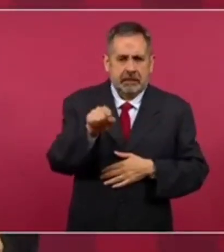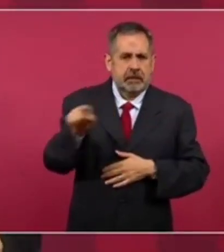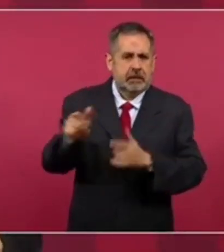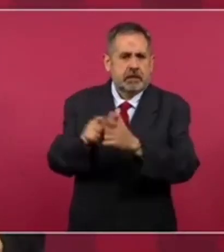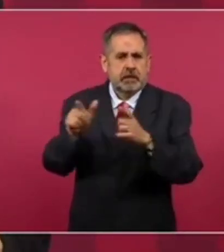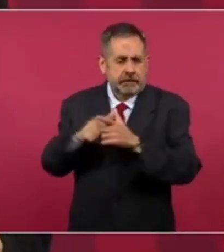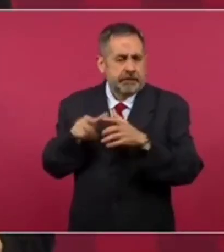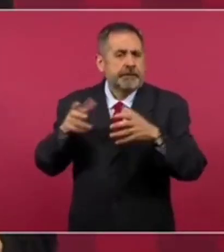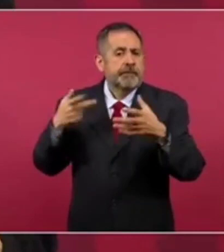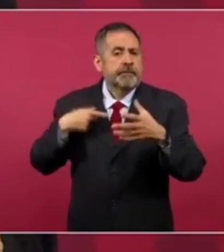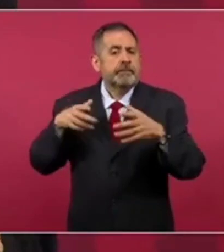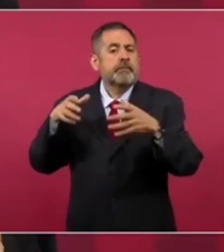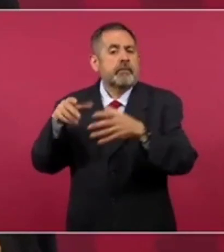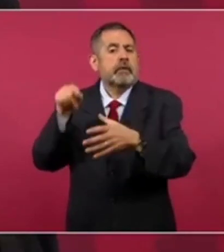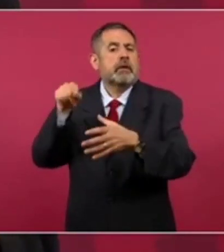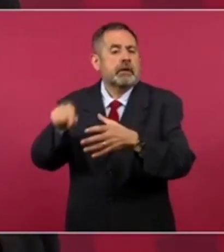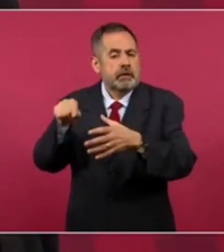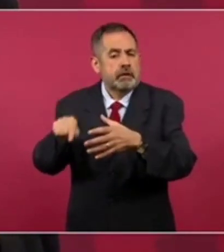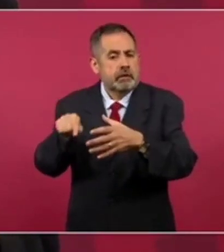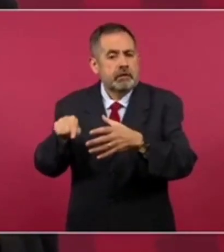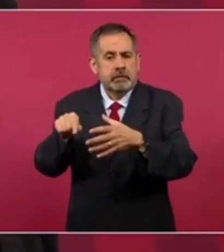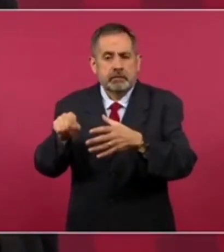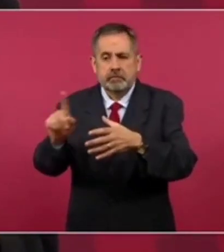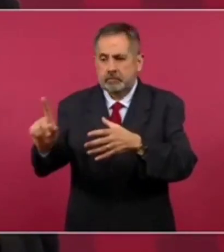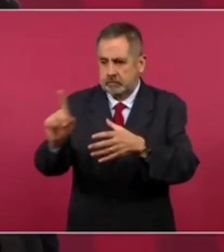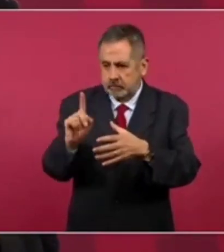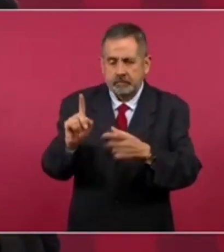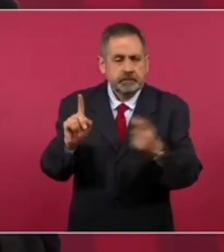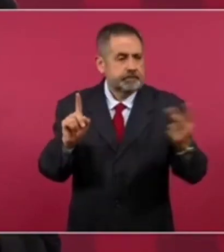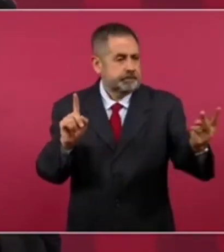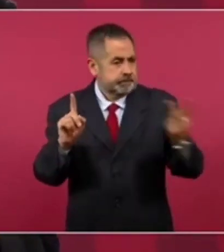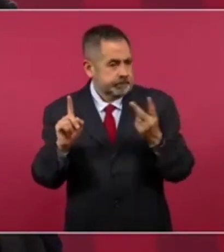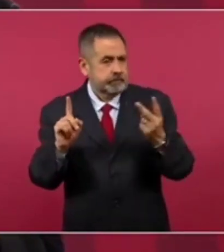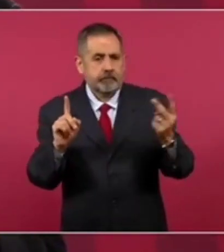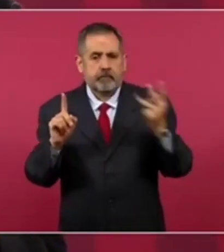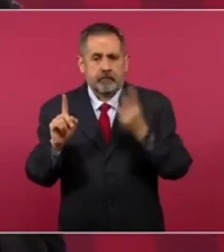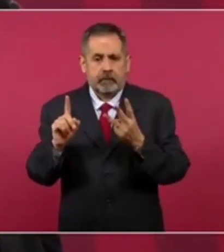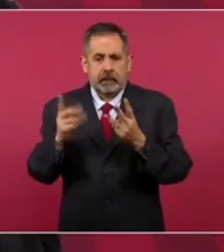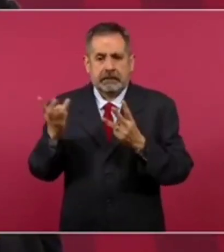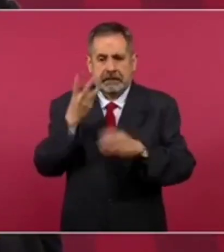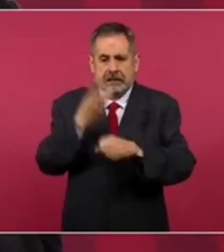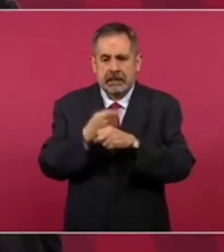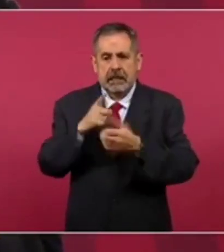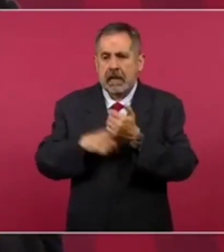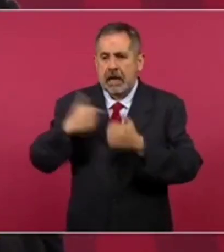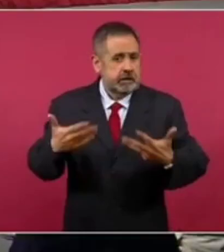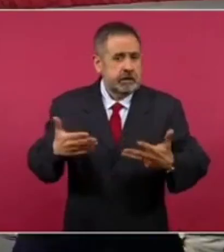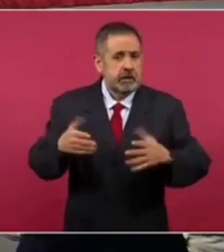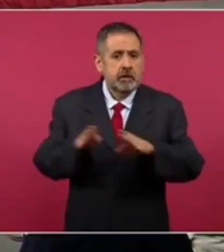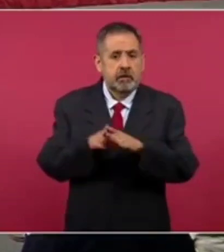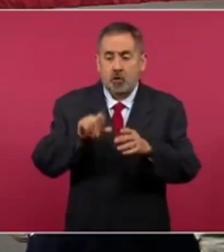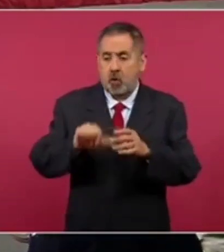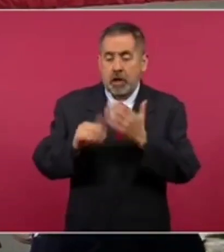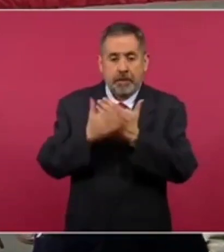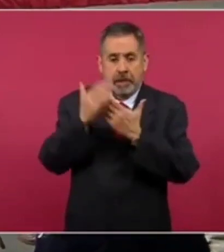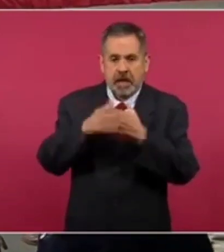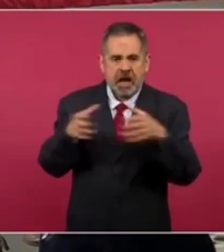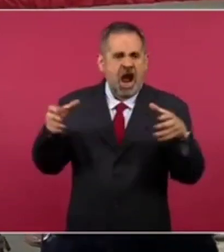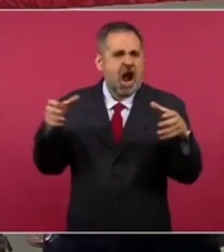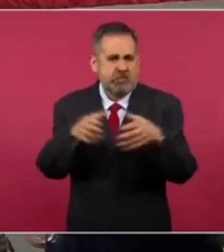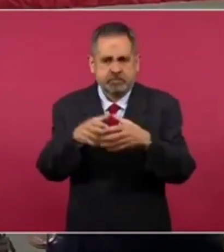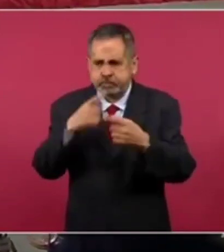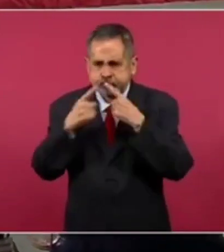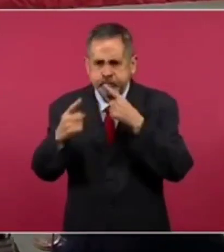obrero, un representante del sector empresarial y a la secretaria. En el seno de la